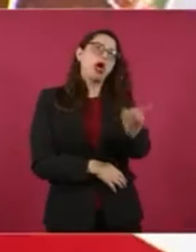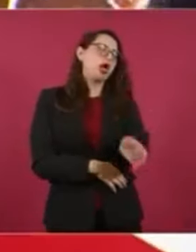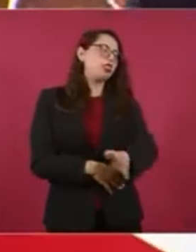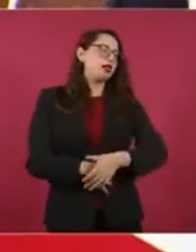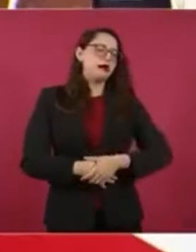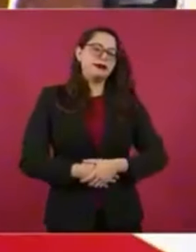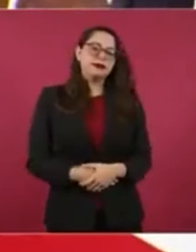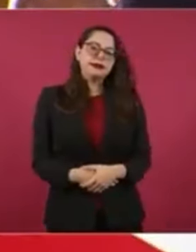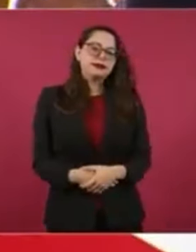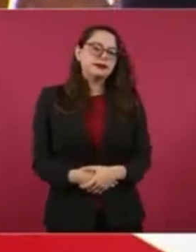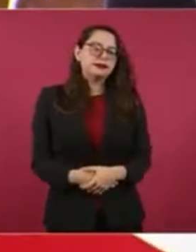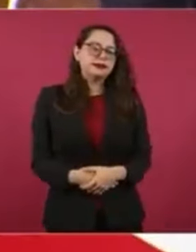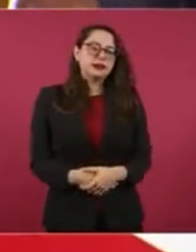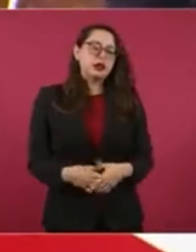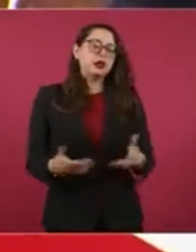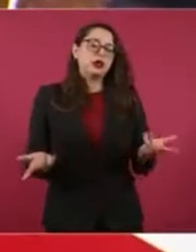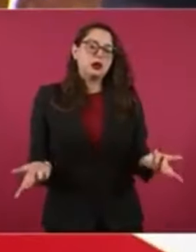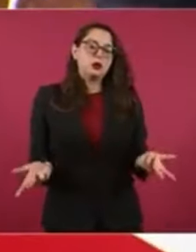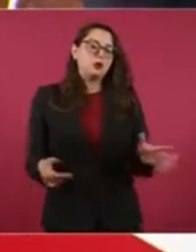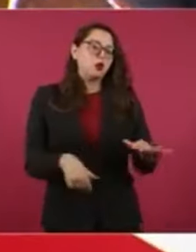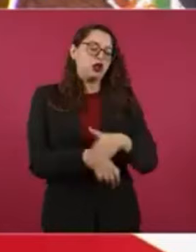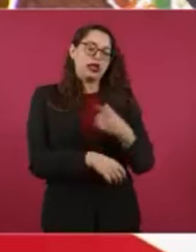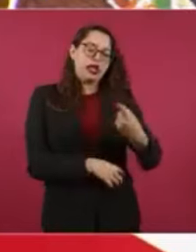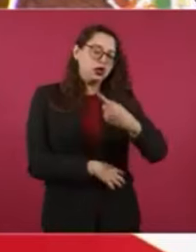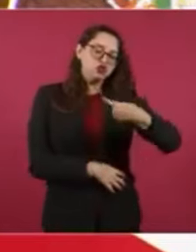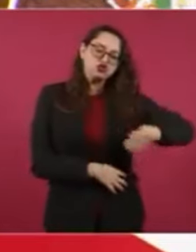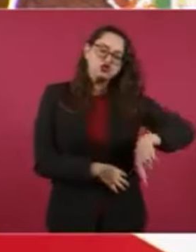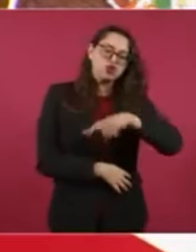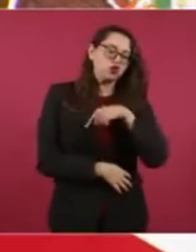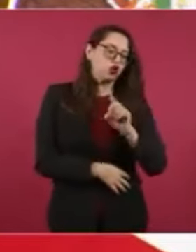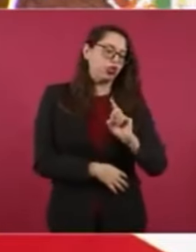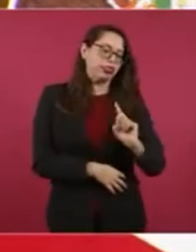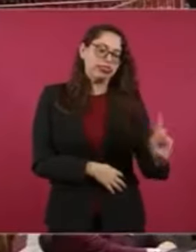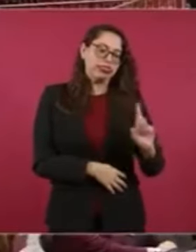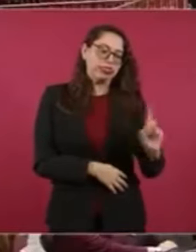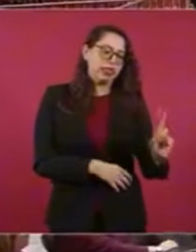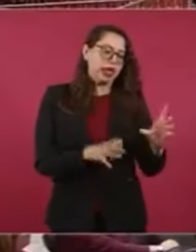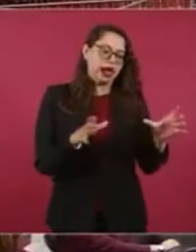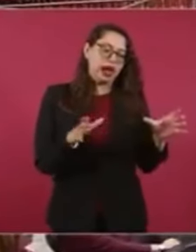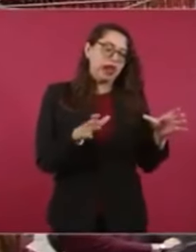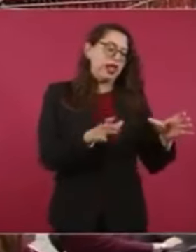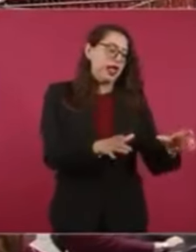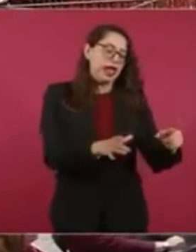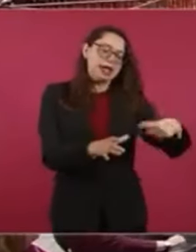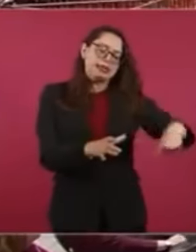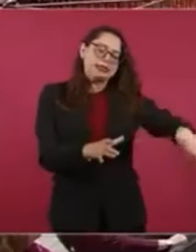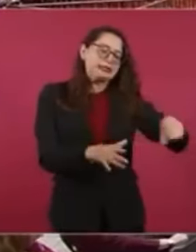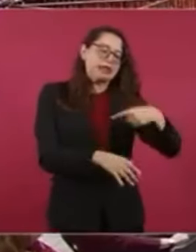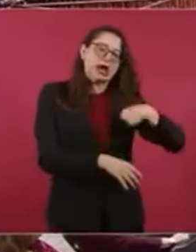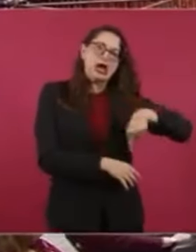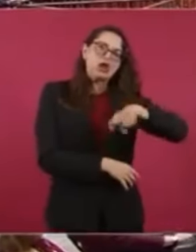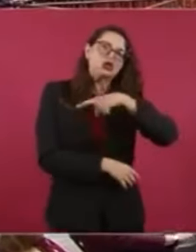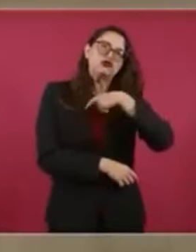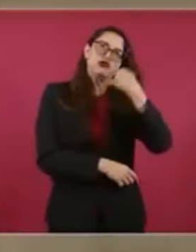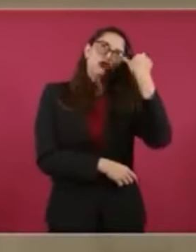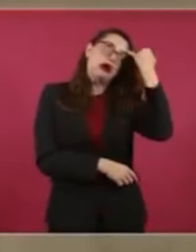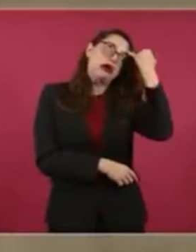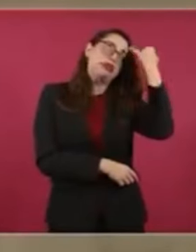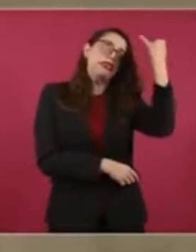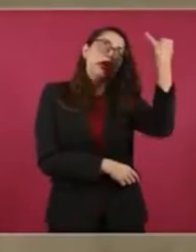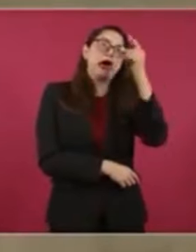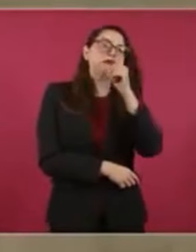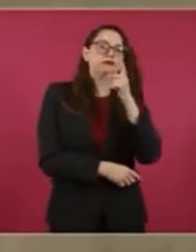porque ellos, según su filosofía, una retacería de sofismas,